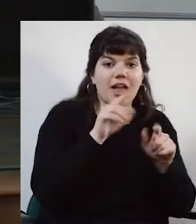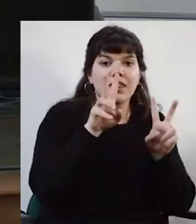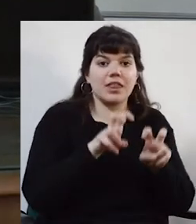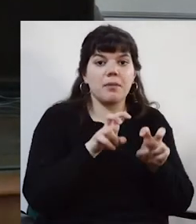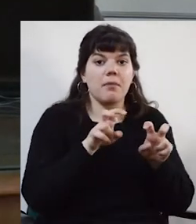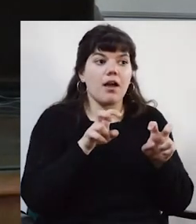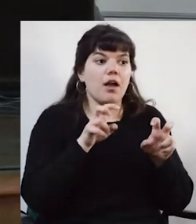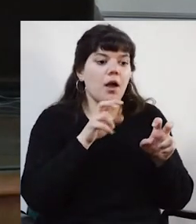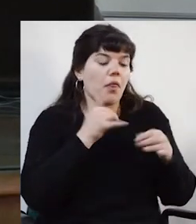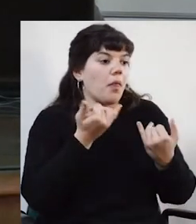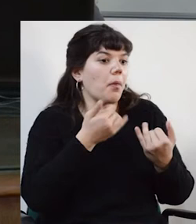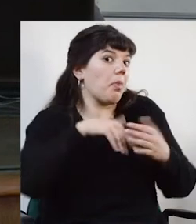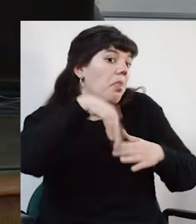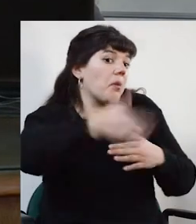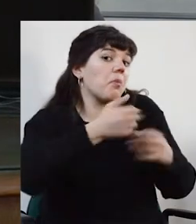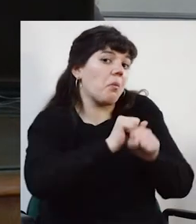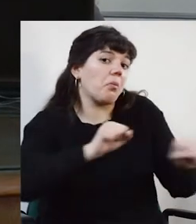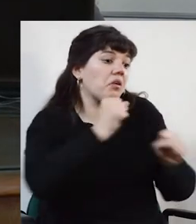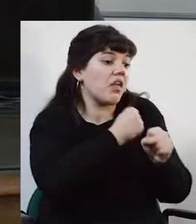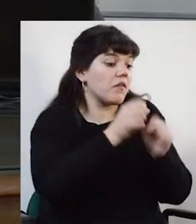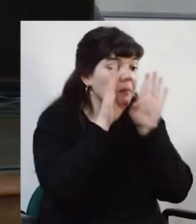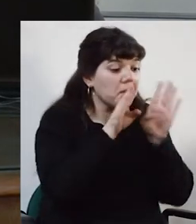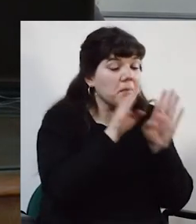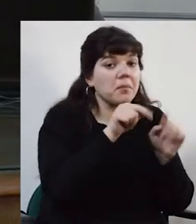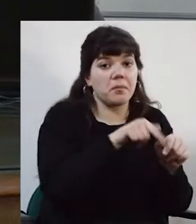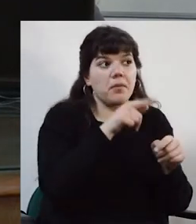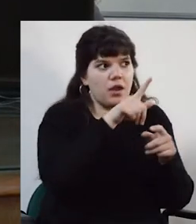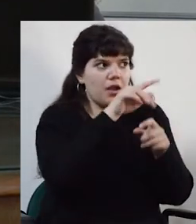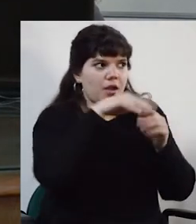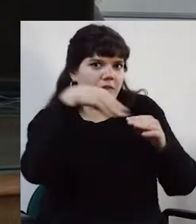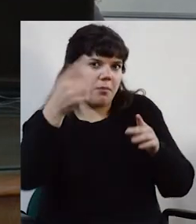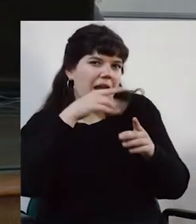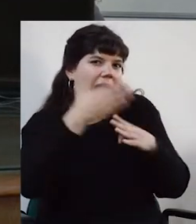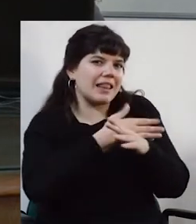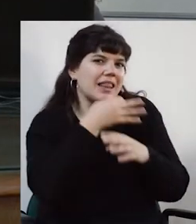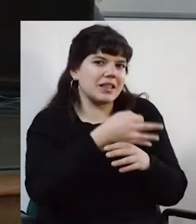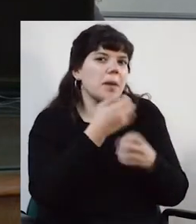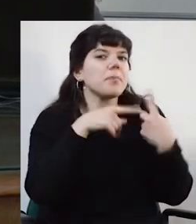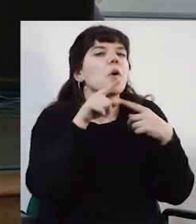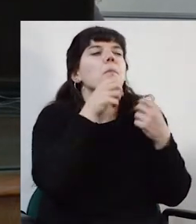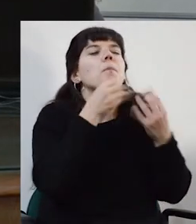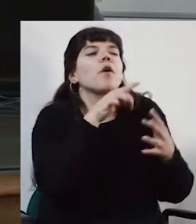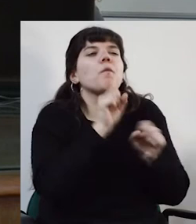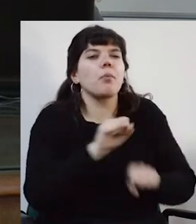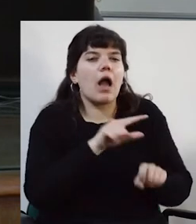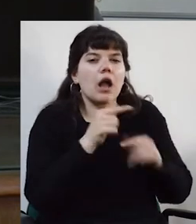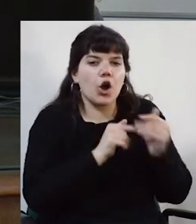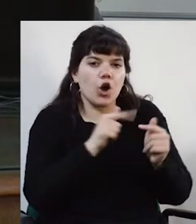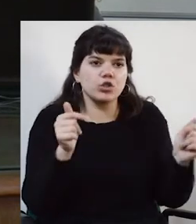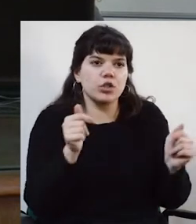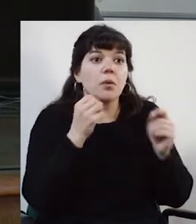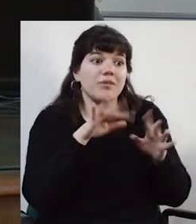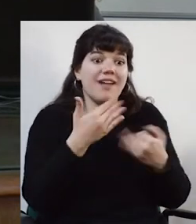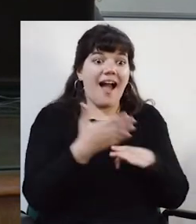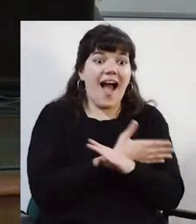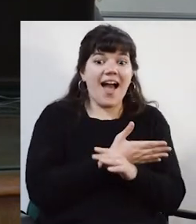AC de datos, después uno puede trabajar con los datos y hacer esas cosas que vos decís. Pero vos, ¿por qué podés hacer esas cosas que vos decís? Porque tenés productos.